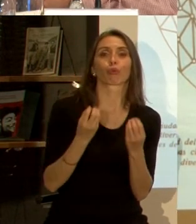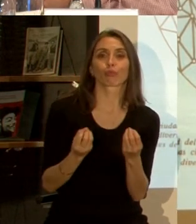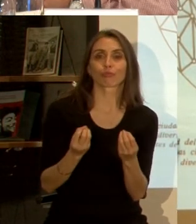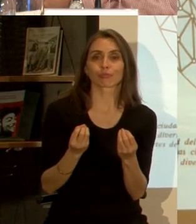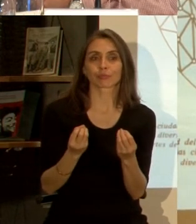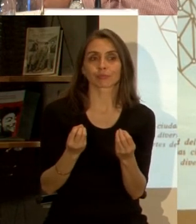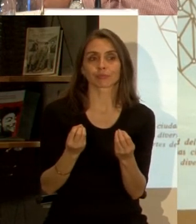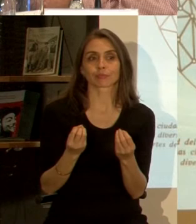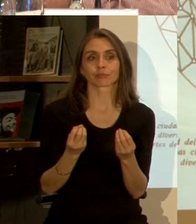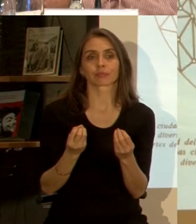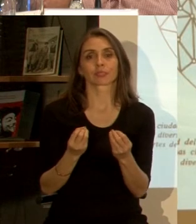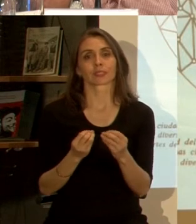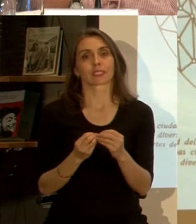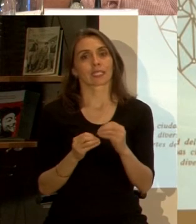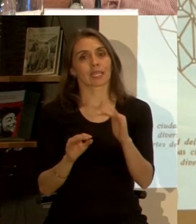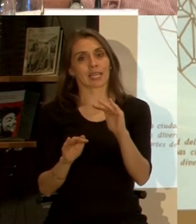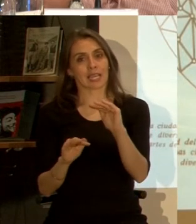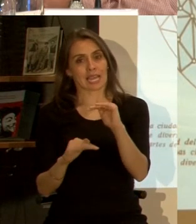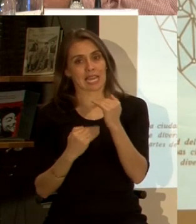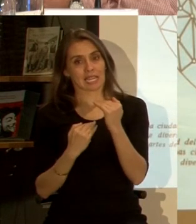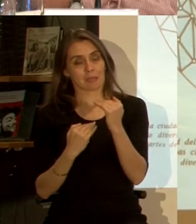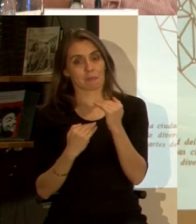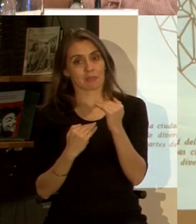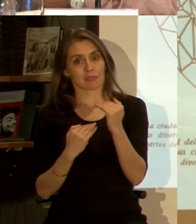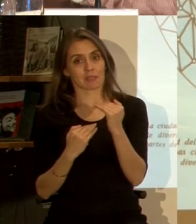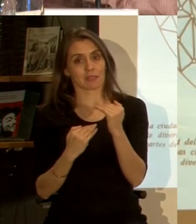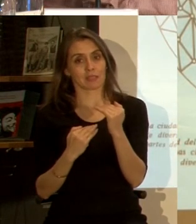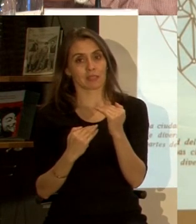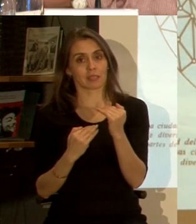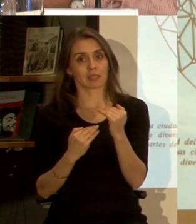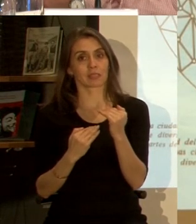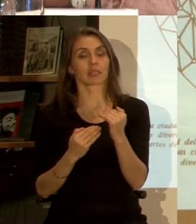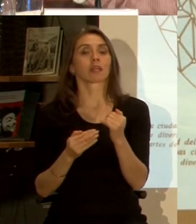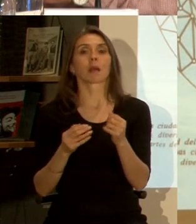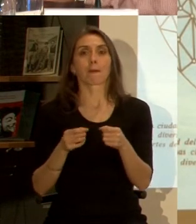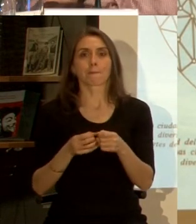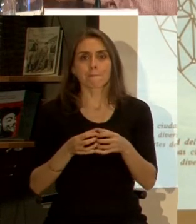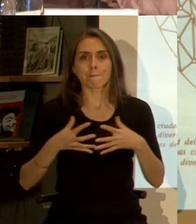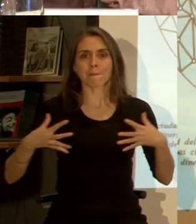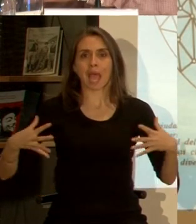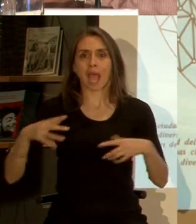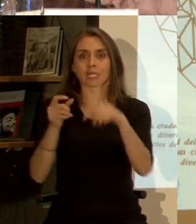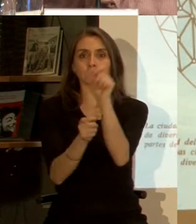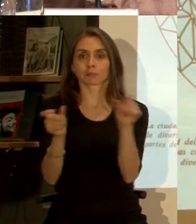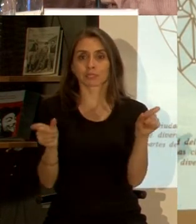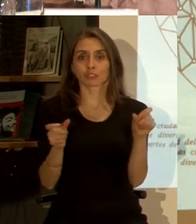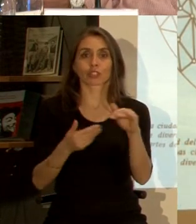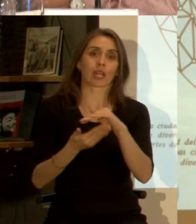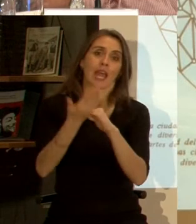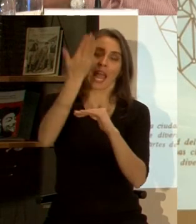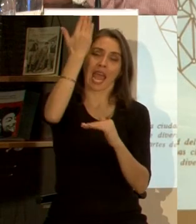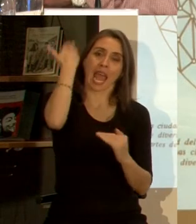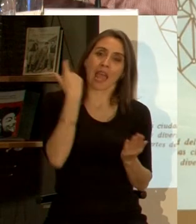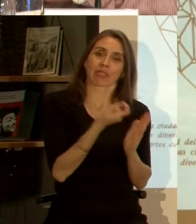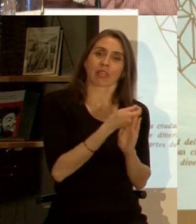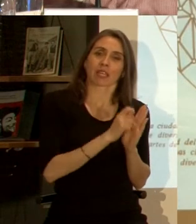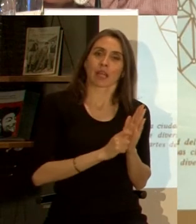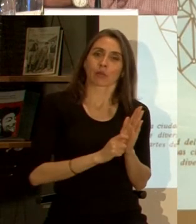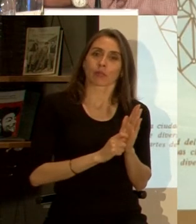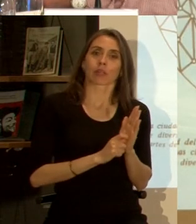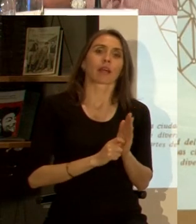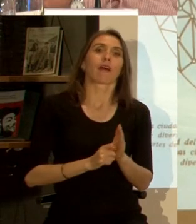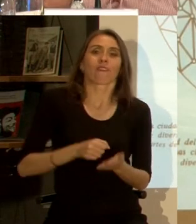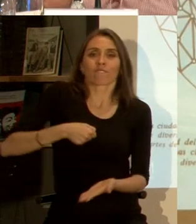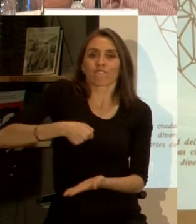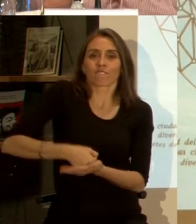veía como límite como brecha este crecimiento poblacional que en esa época según los cálculos era de que